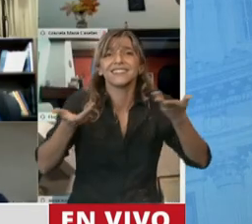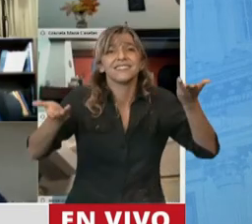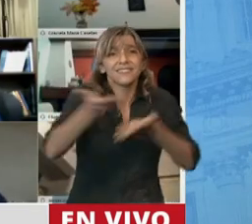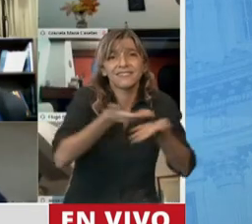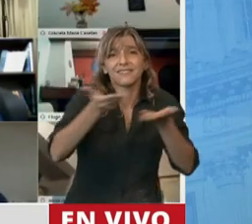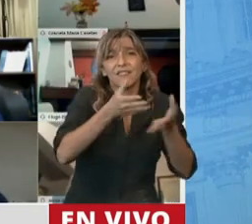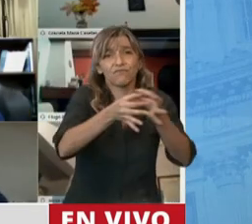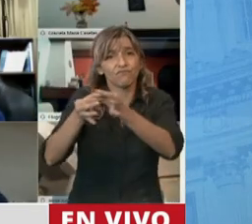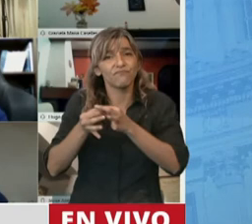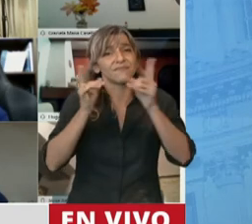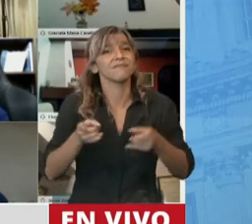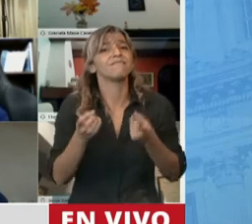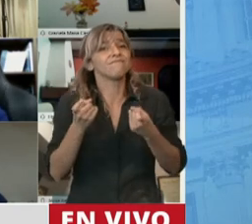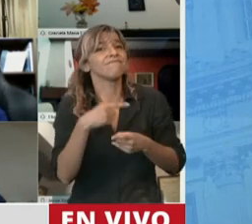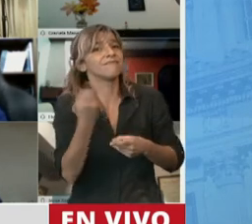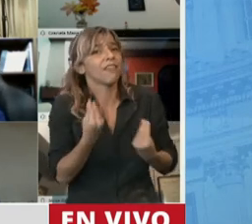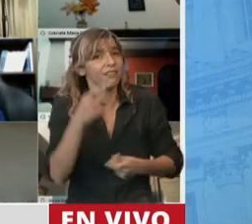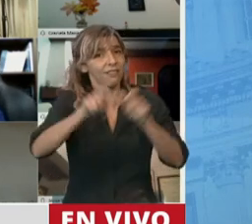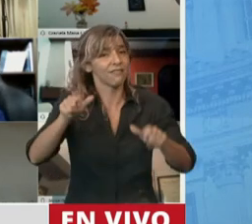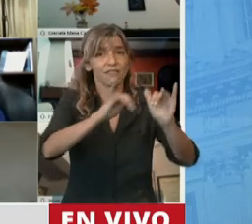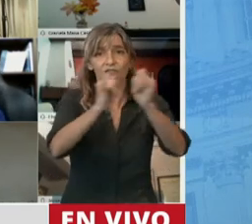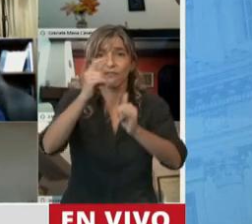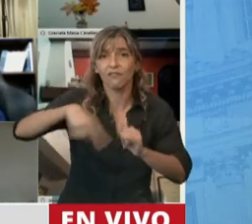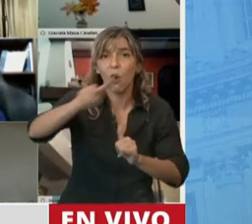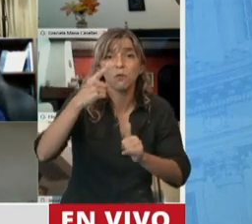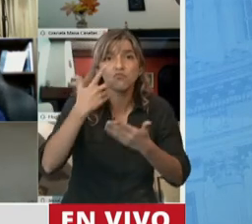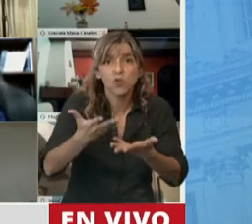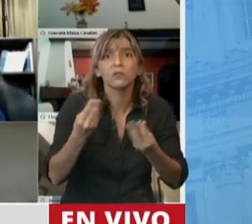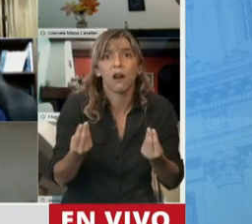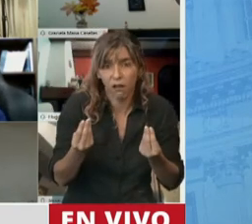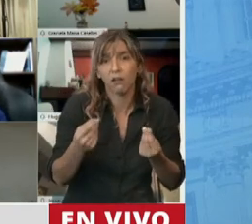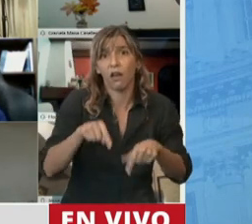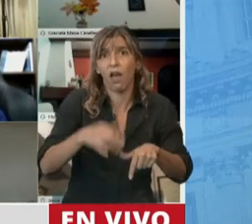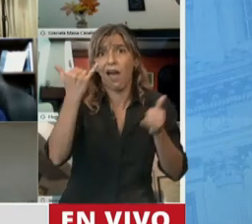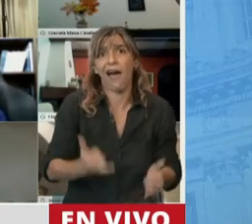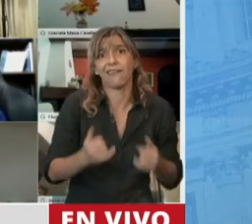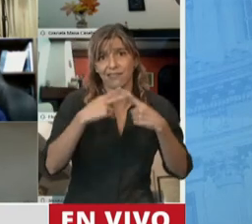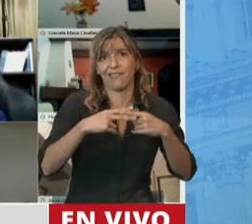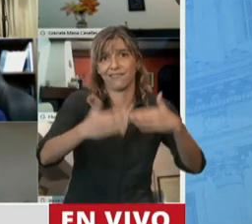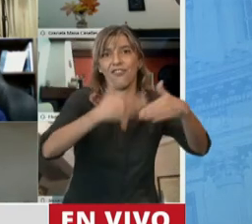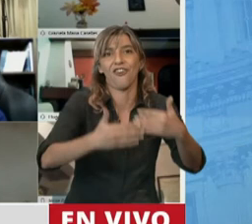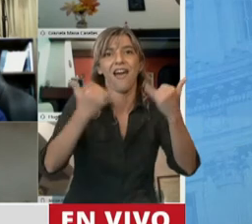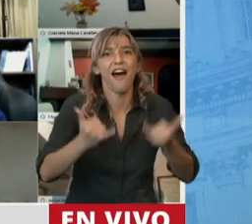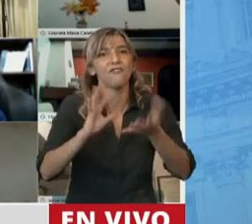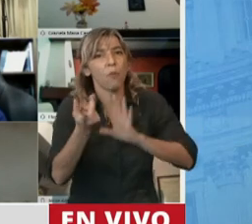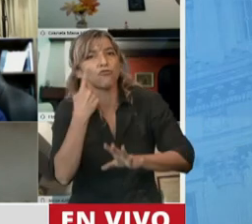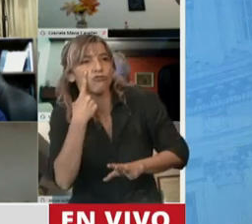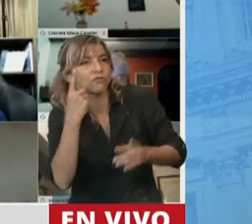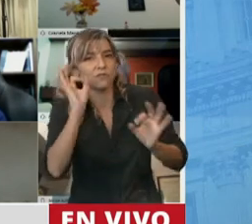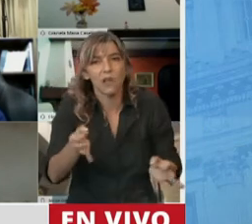emprendedores jóvenes que nos muestran cómo utilizando la economía del conocimiento pueden